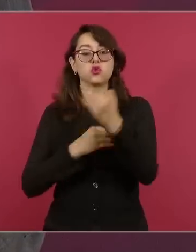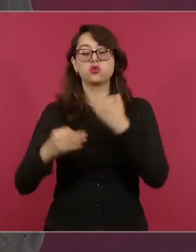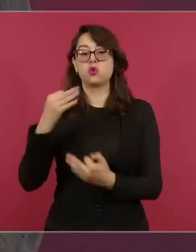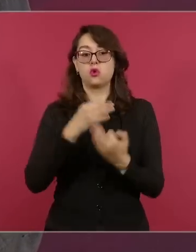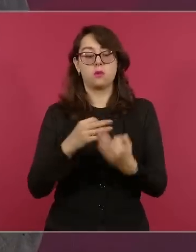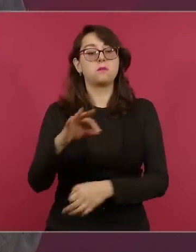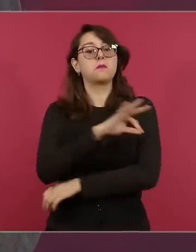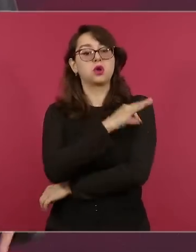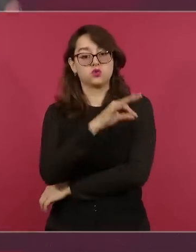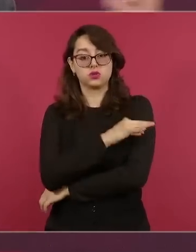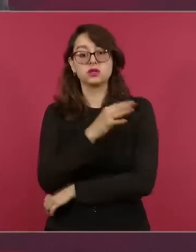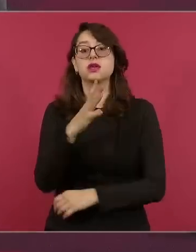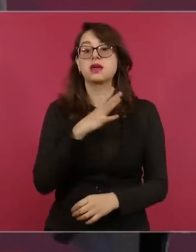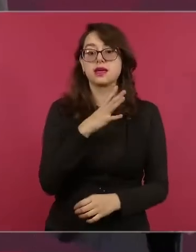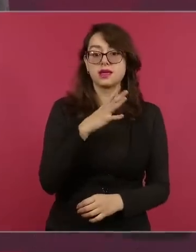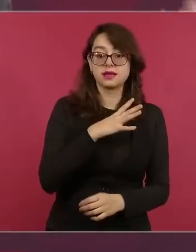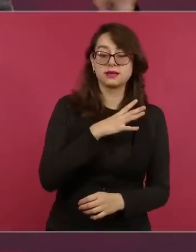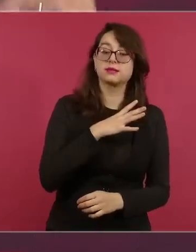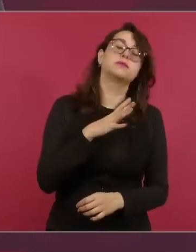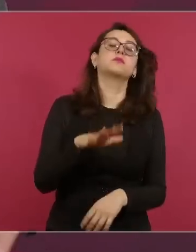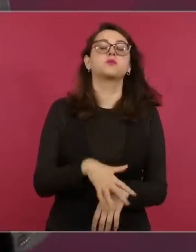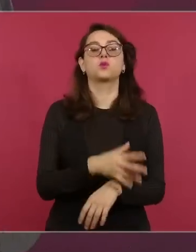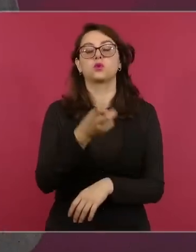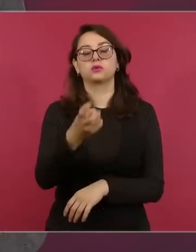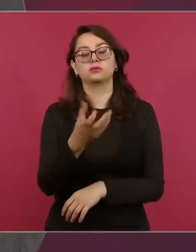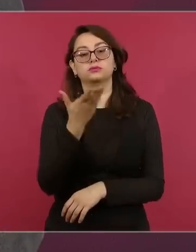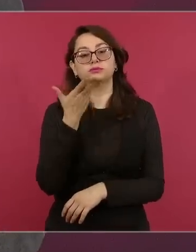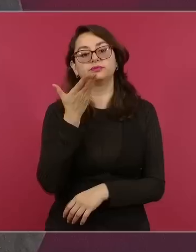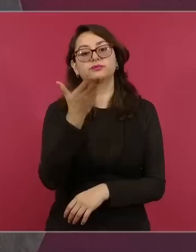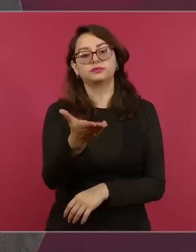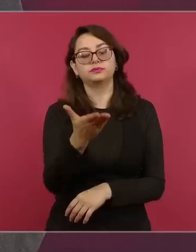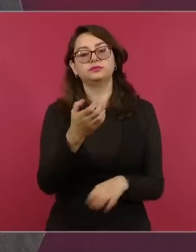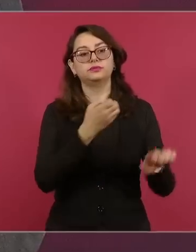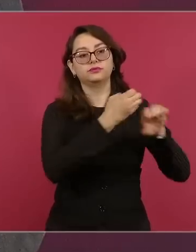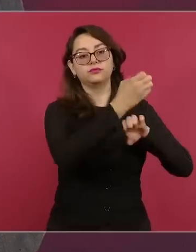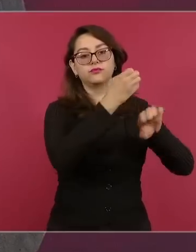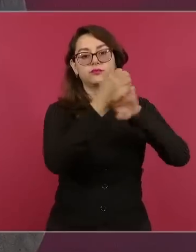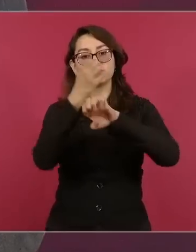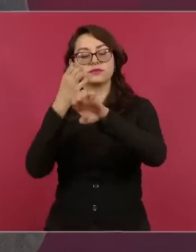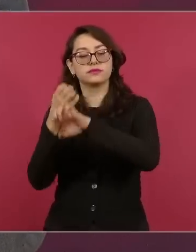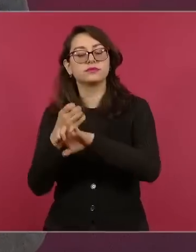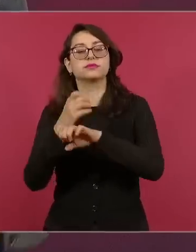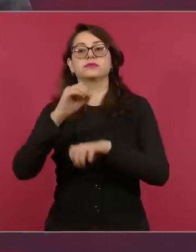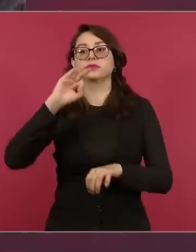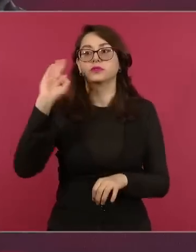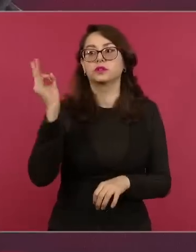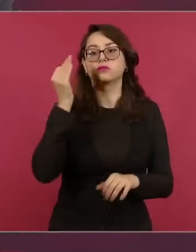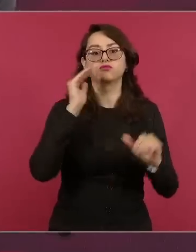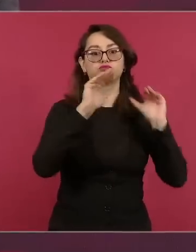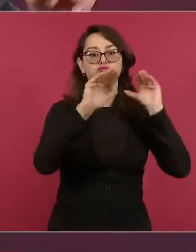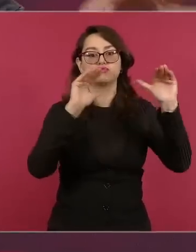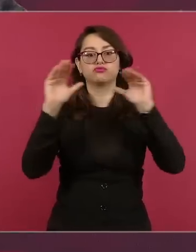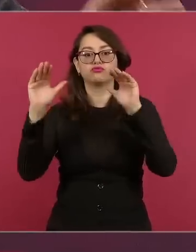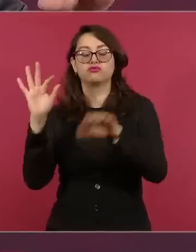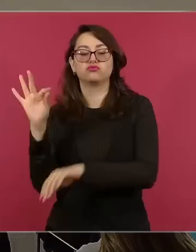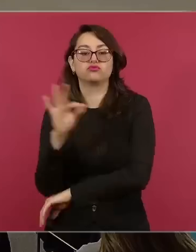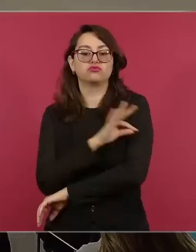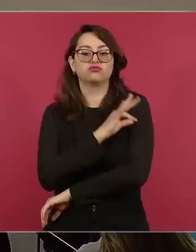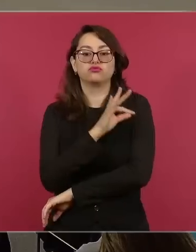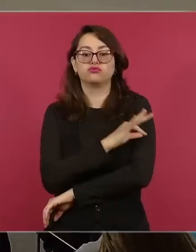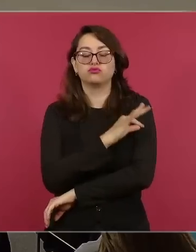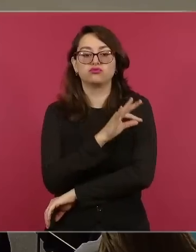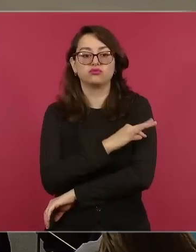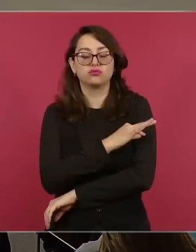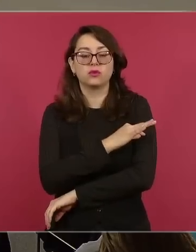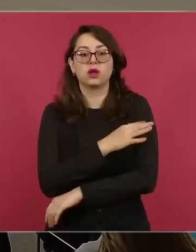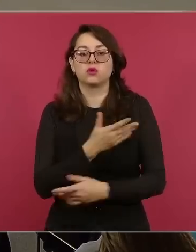salud y lo que hemos pedido tanto a las instituciones federales como a las Secretarías de Salud de los Estados es que acerquen las vacunas a las personas